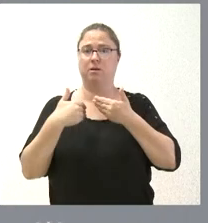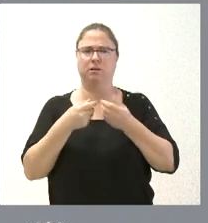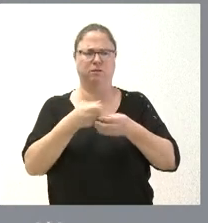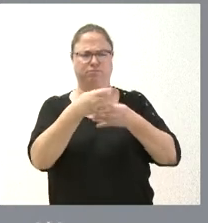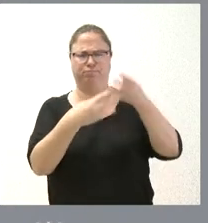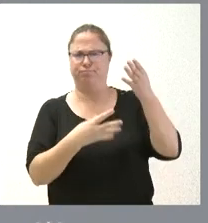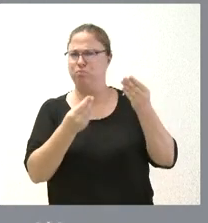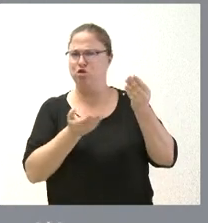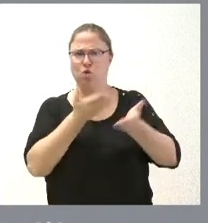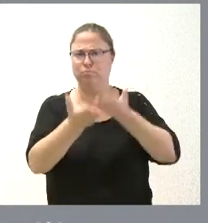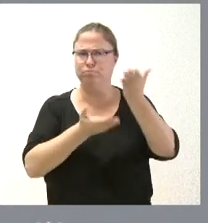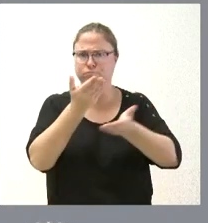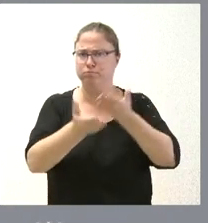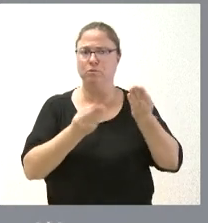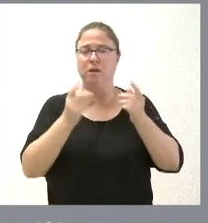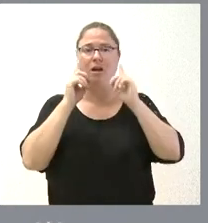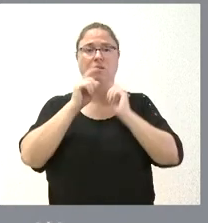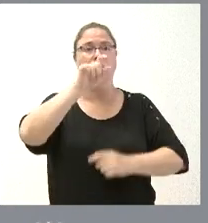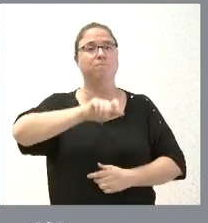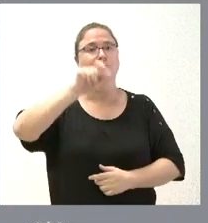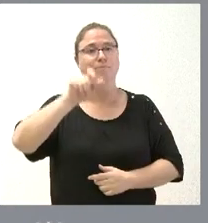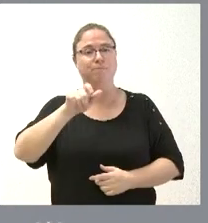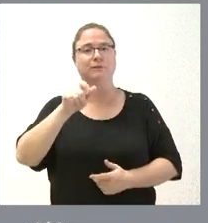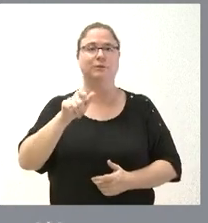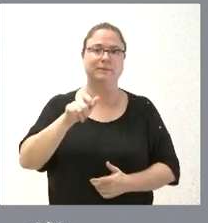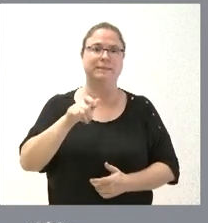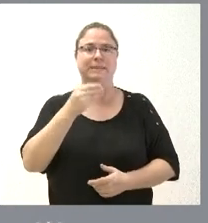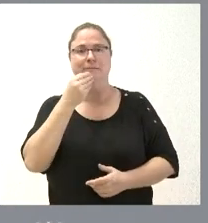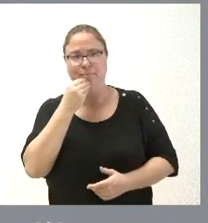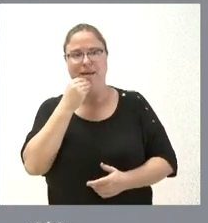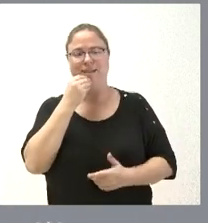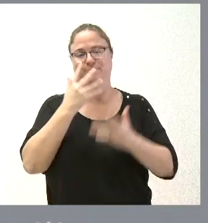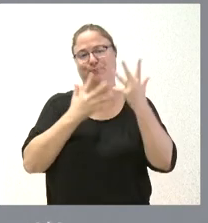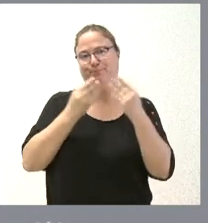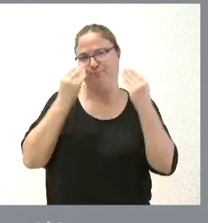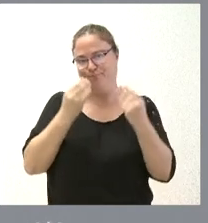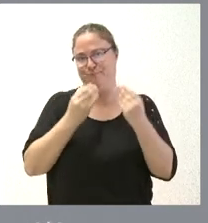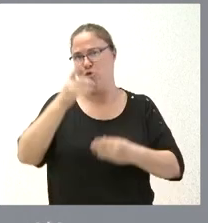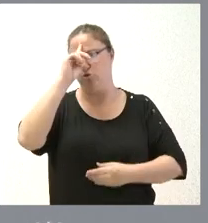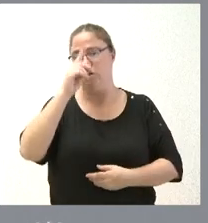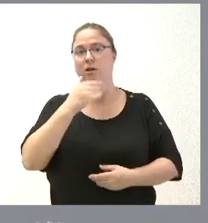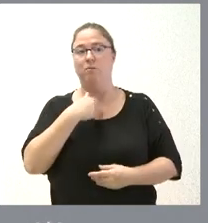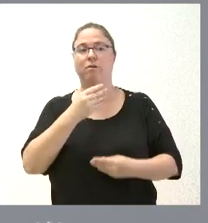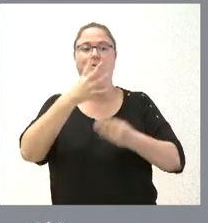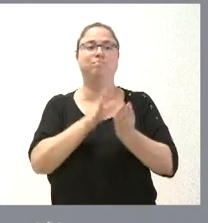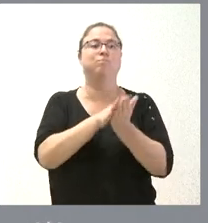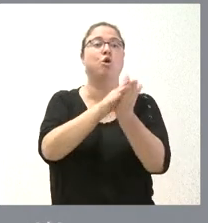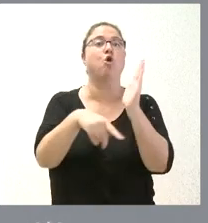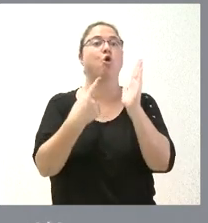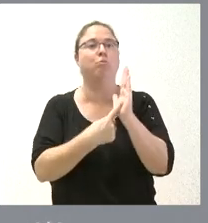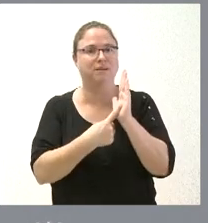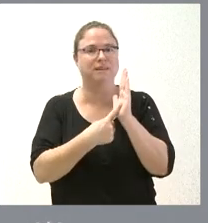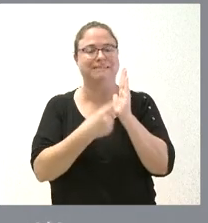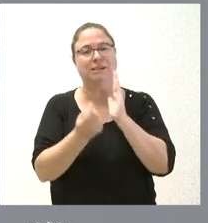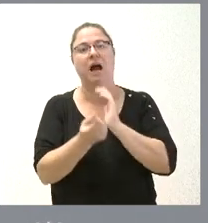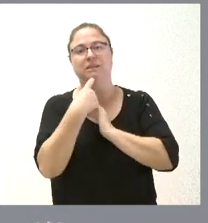solicitudes y son también el caso de personas que hay que entender que no siempre manejan todo el procedimiento administrativo, que quizá no presentan la documentación completa en el momento inicial